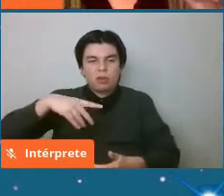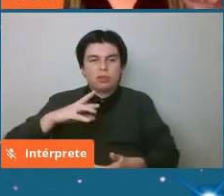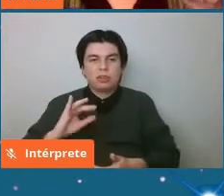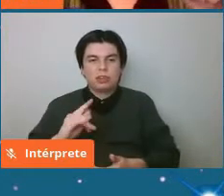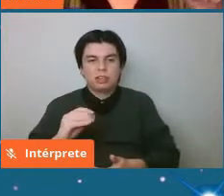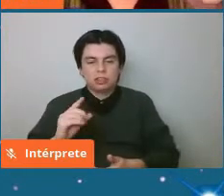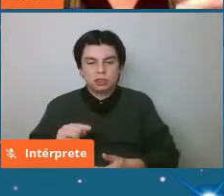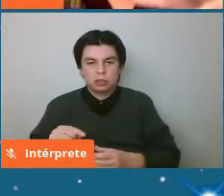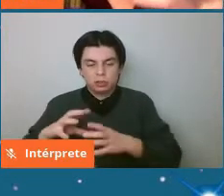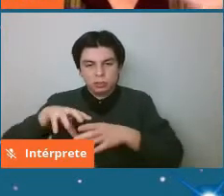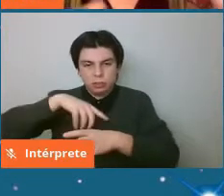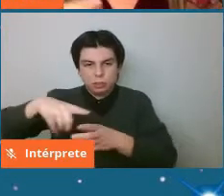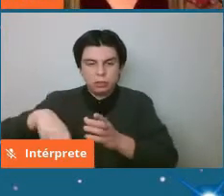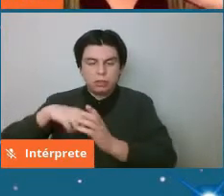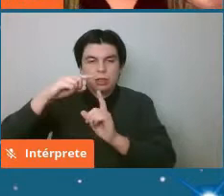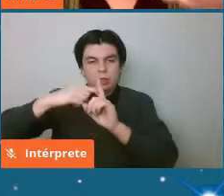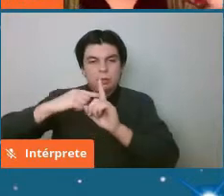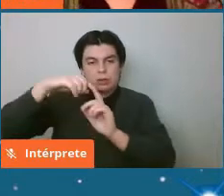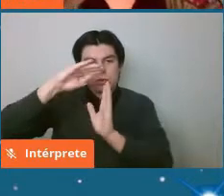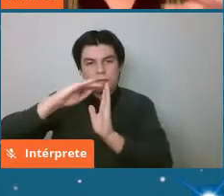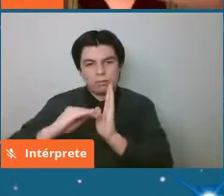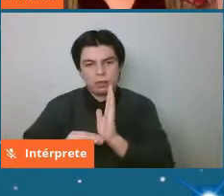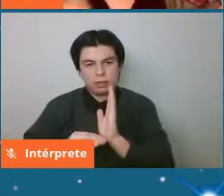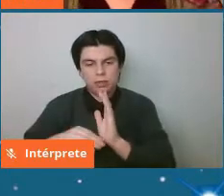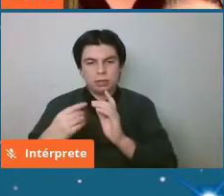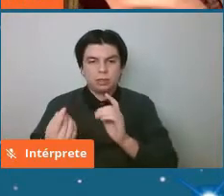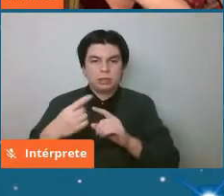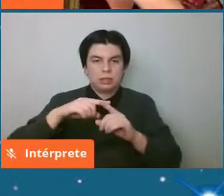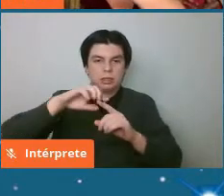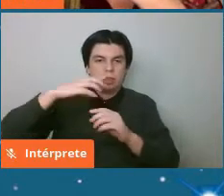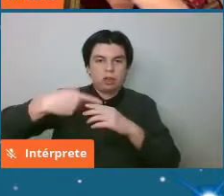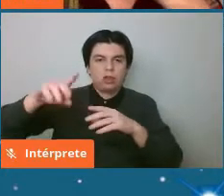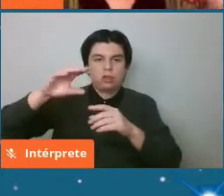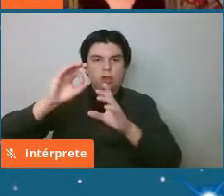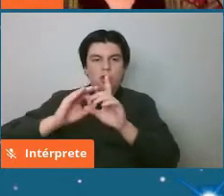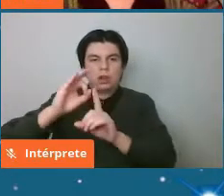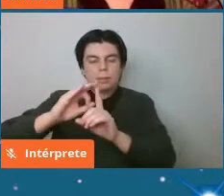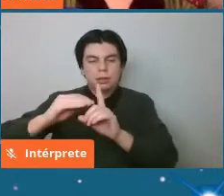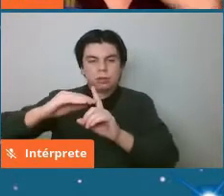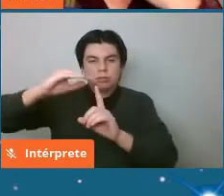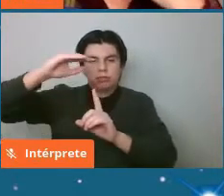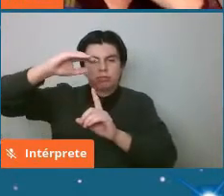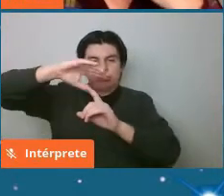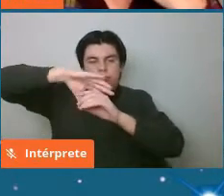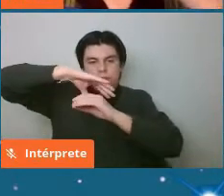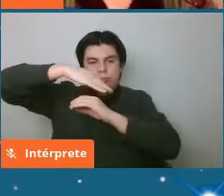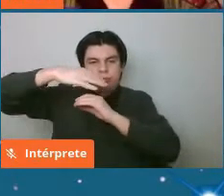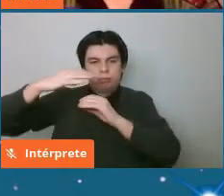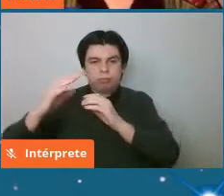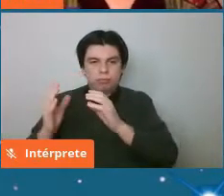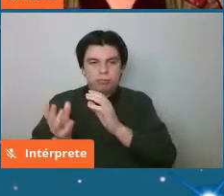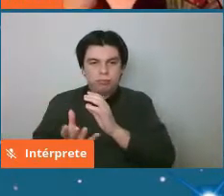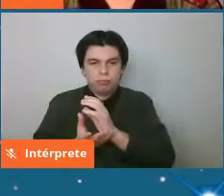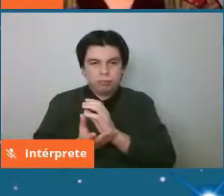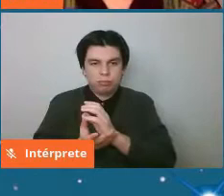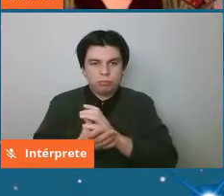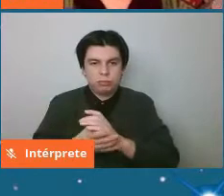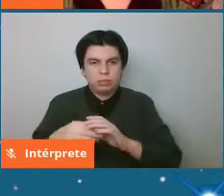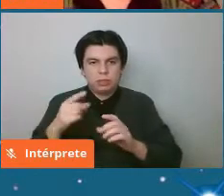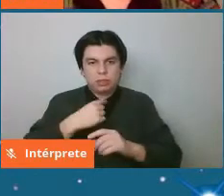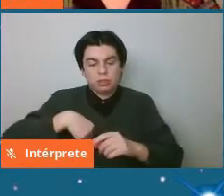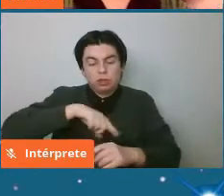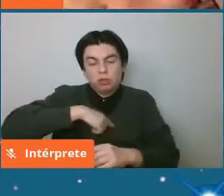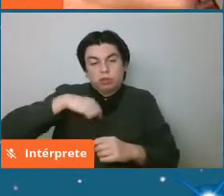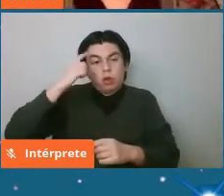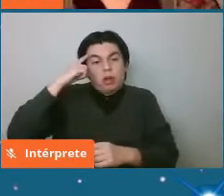temperatura con elementos que son de alta temperatura que fue lo que les conté al principio sobre las interpretaciones que